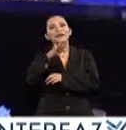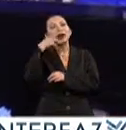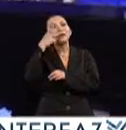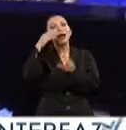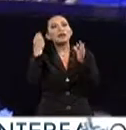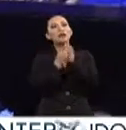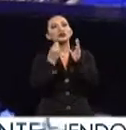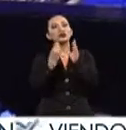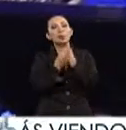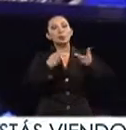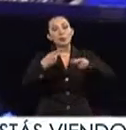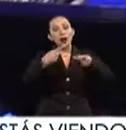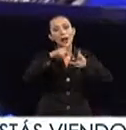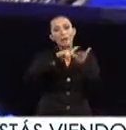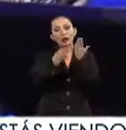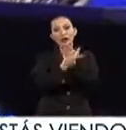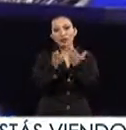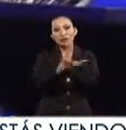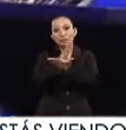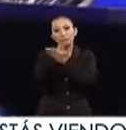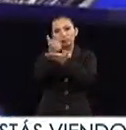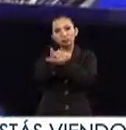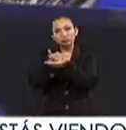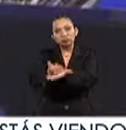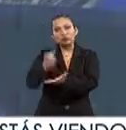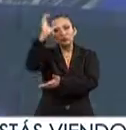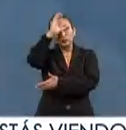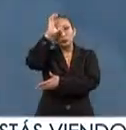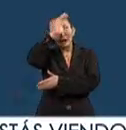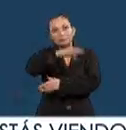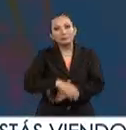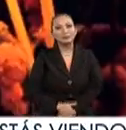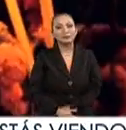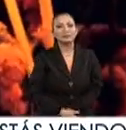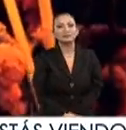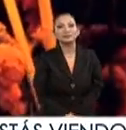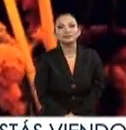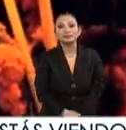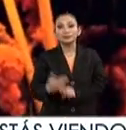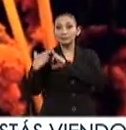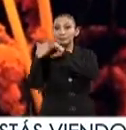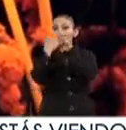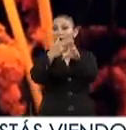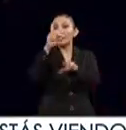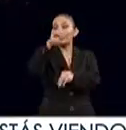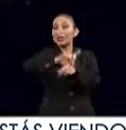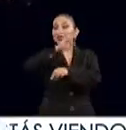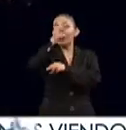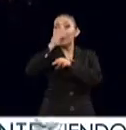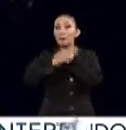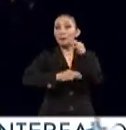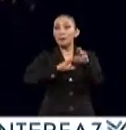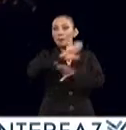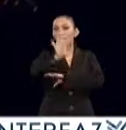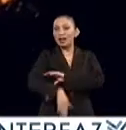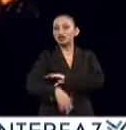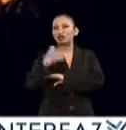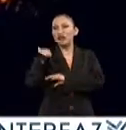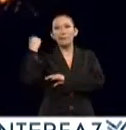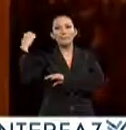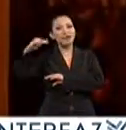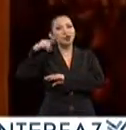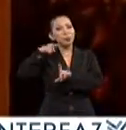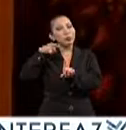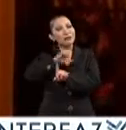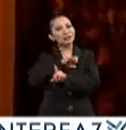del MOOC Planeación de Proyectos de Intervención Sociocultural. Y la celebración del Día de Muertos en Michoacán es una de las más